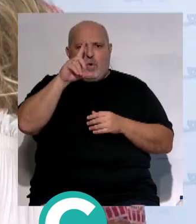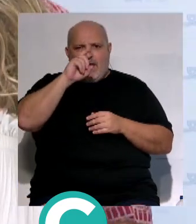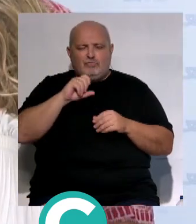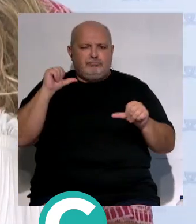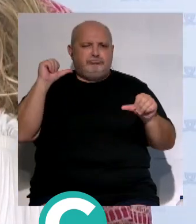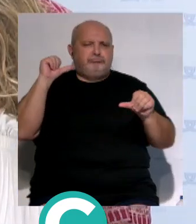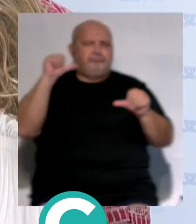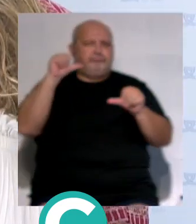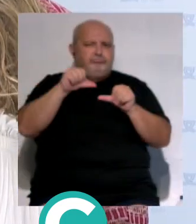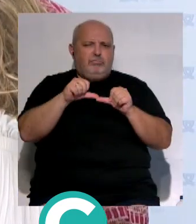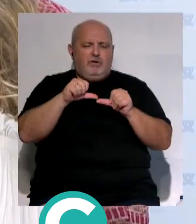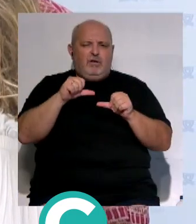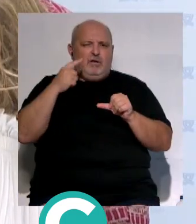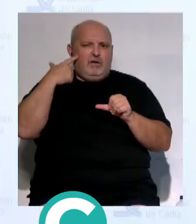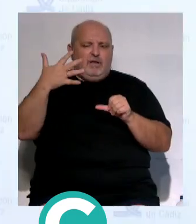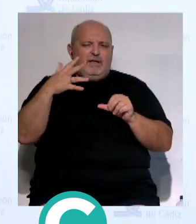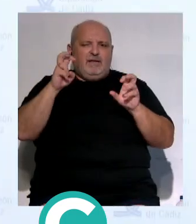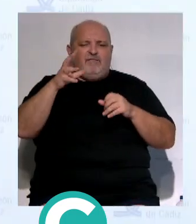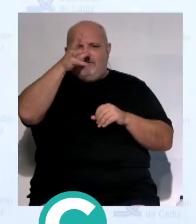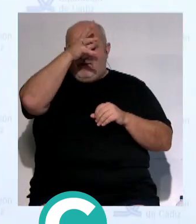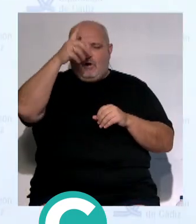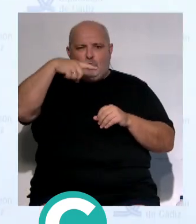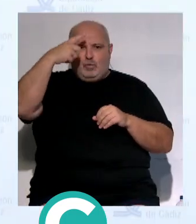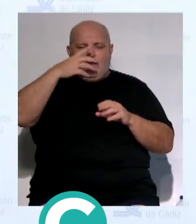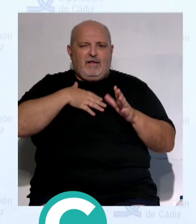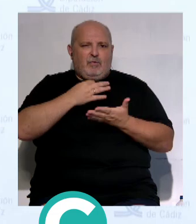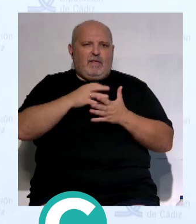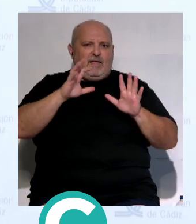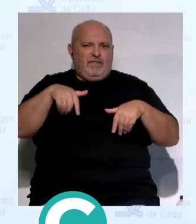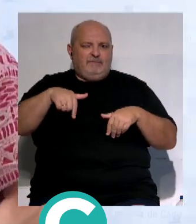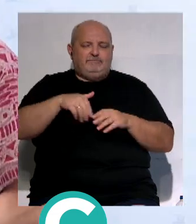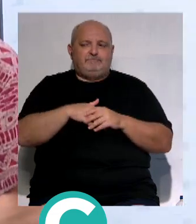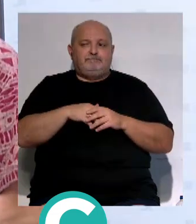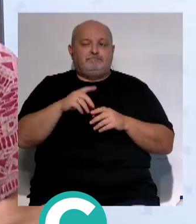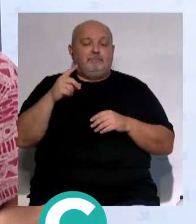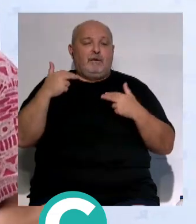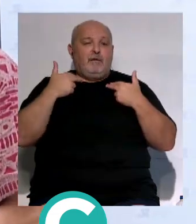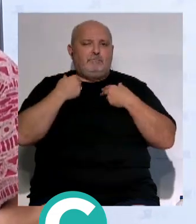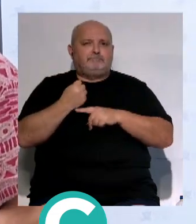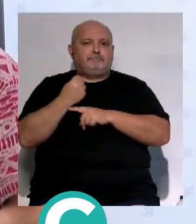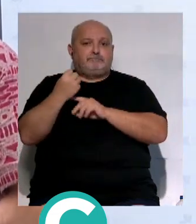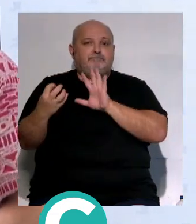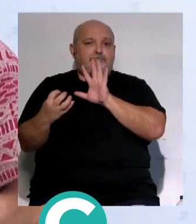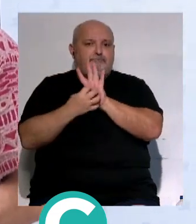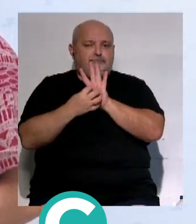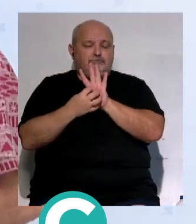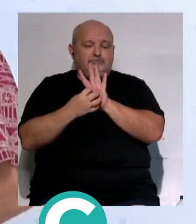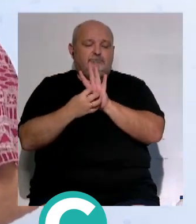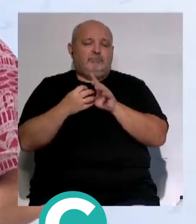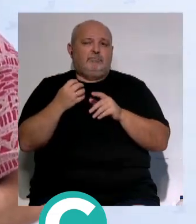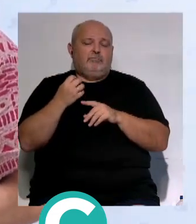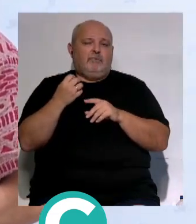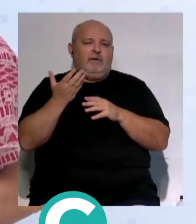consolidado como uno de los referentes del verano cultural en la ciudad. La diputación patrocinadora de este evento ha sido el